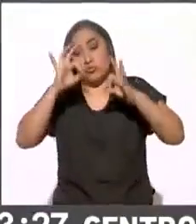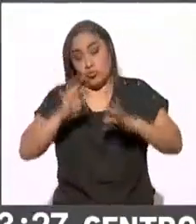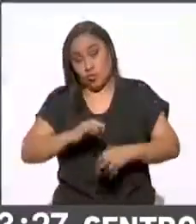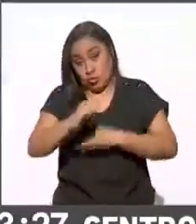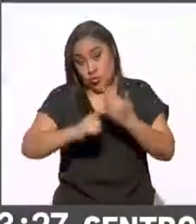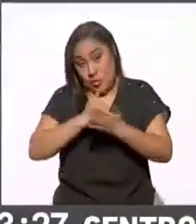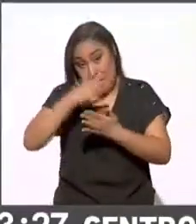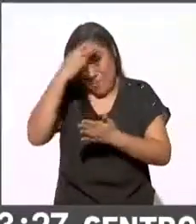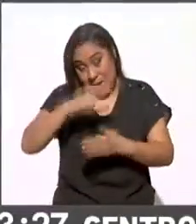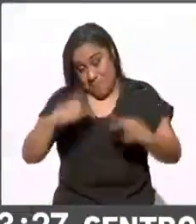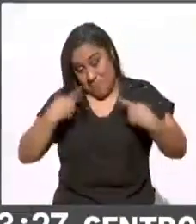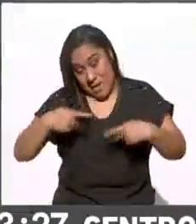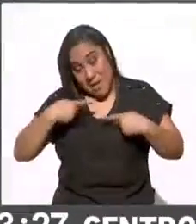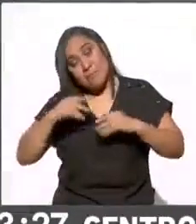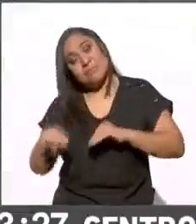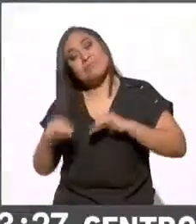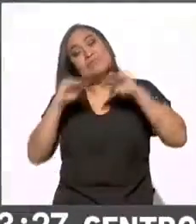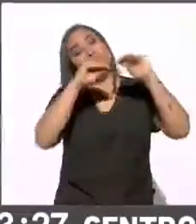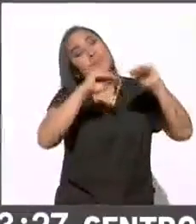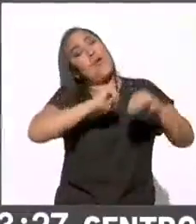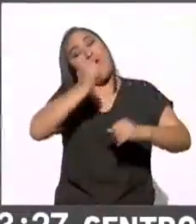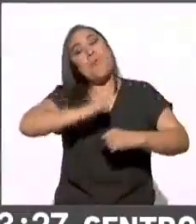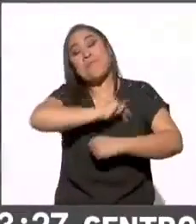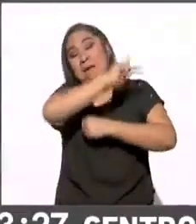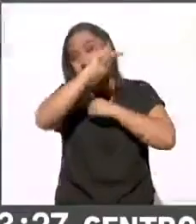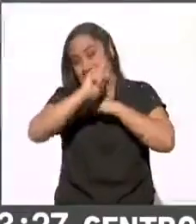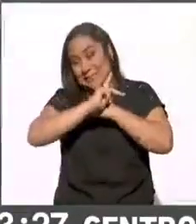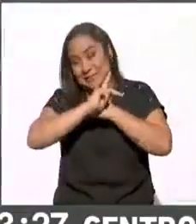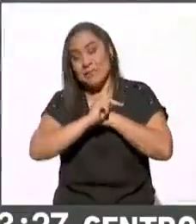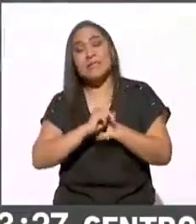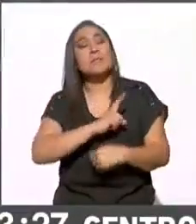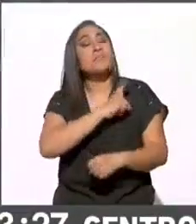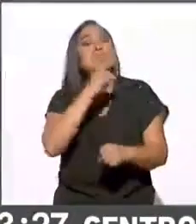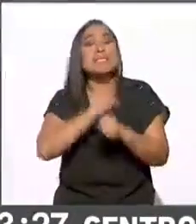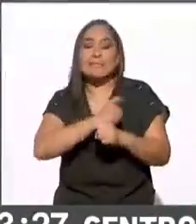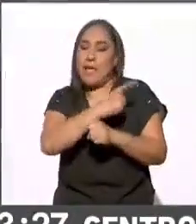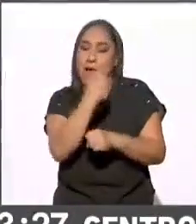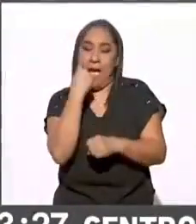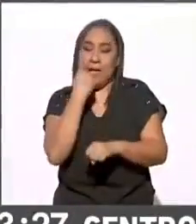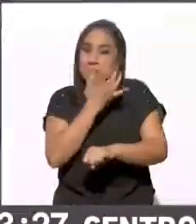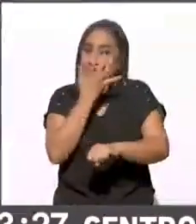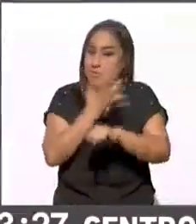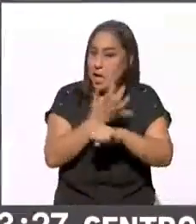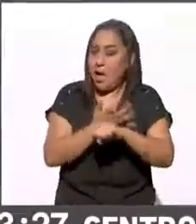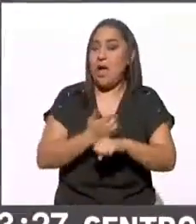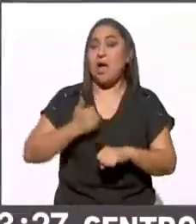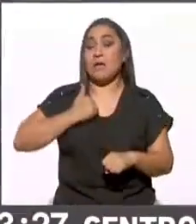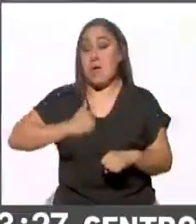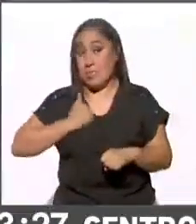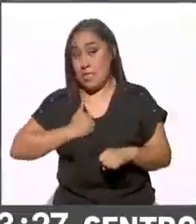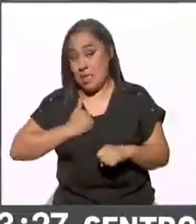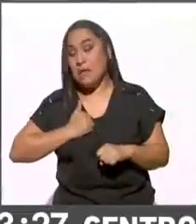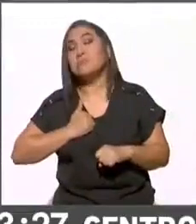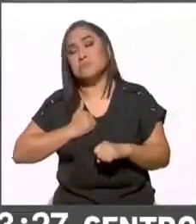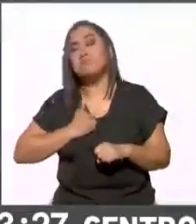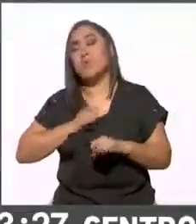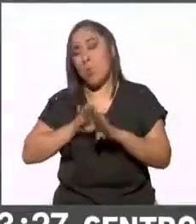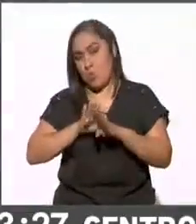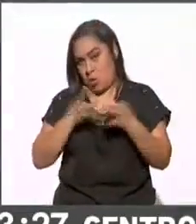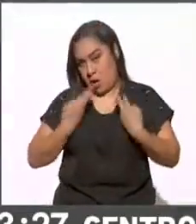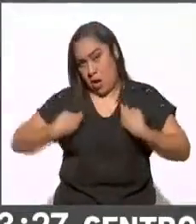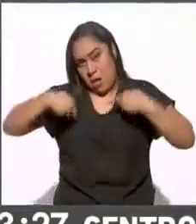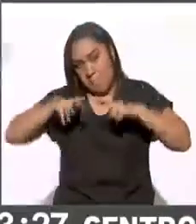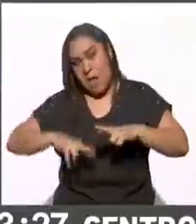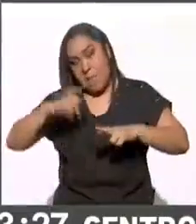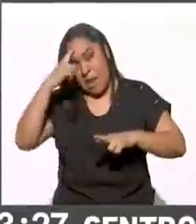de la Ciudad de México que radican en el extranjero, principalmente en los Estados Unidos y Canadá, para que puedan participar en la